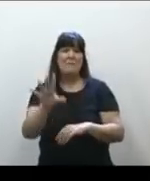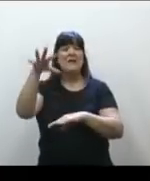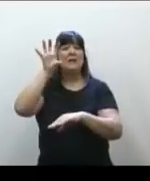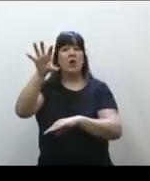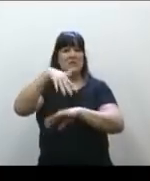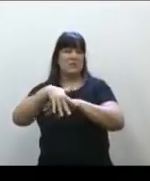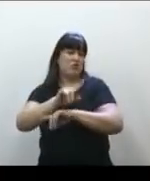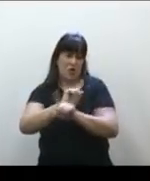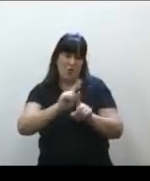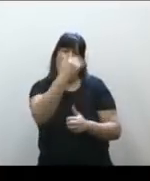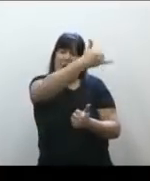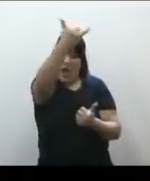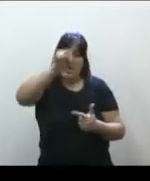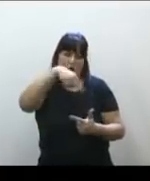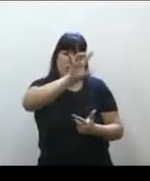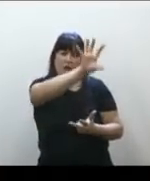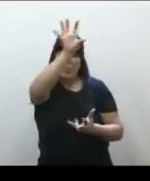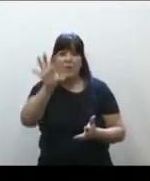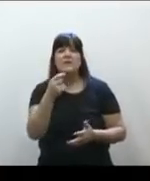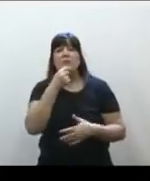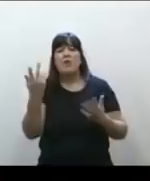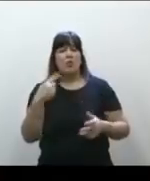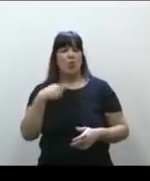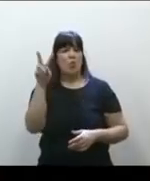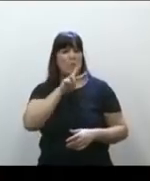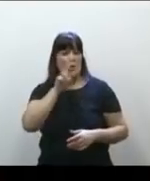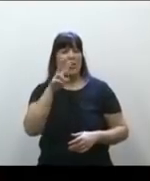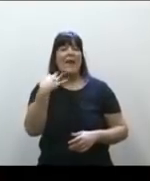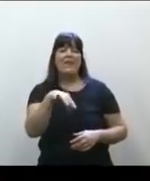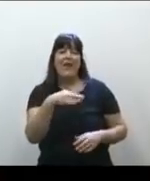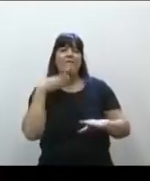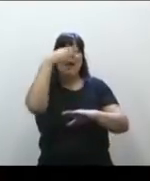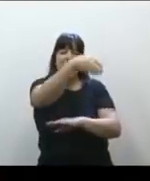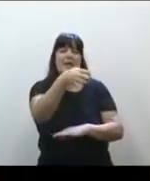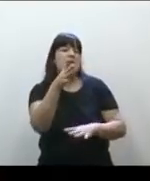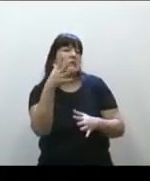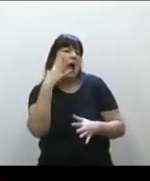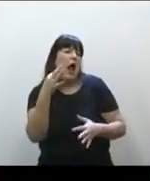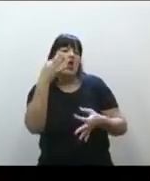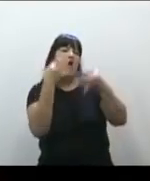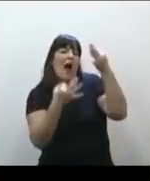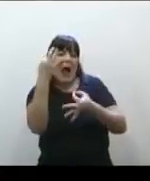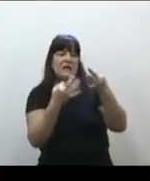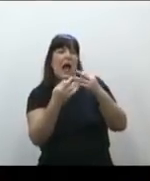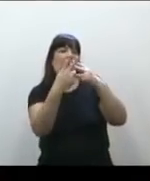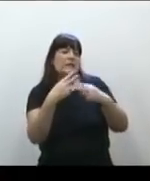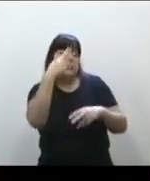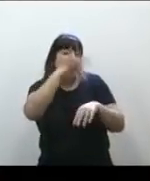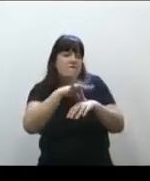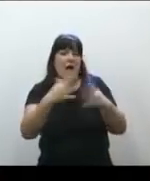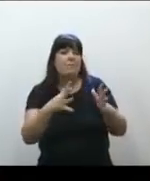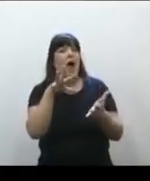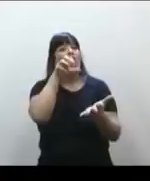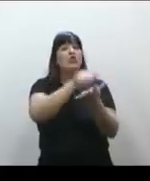muchas provincias seguramente ocurre, que si una mujer tiene que hacerse un diagnóstico por alguna malignidad, le dan turno para